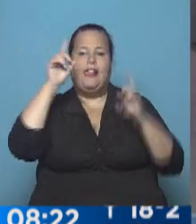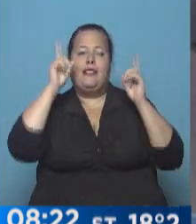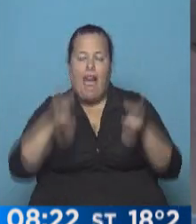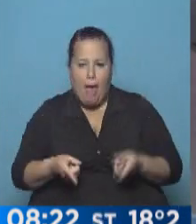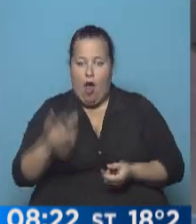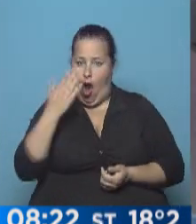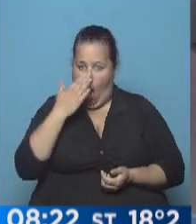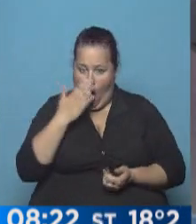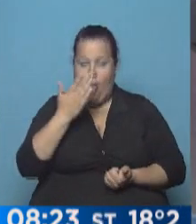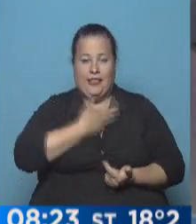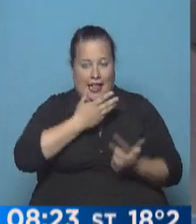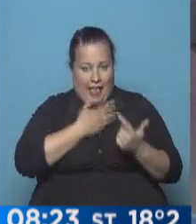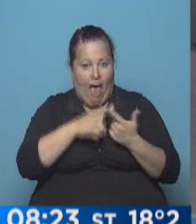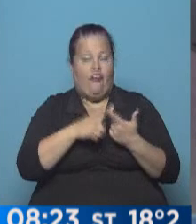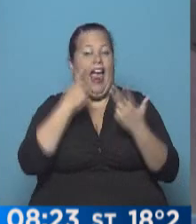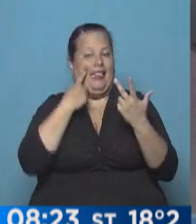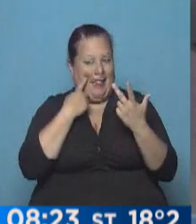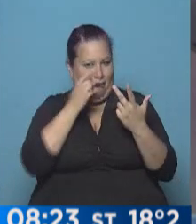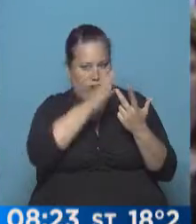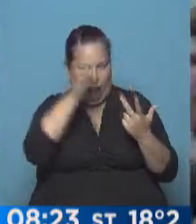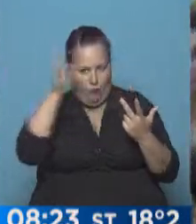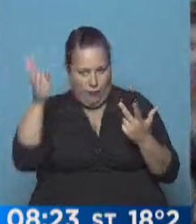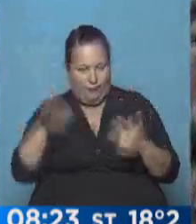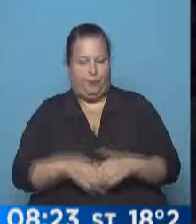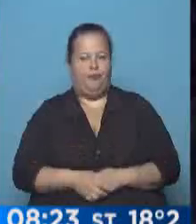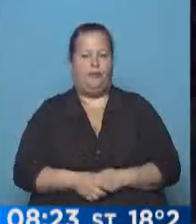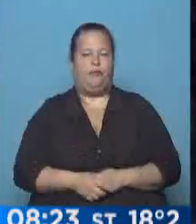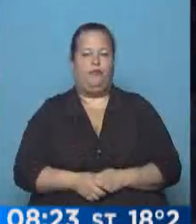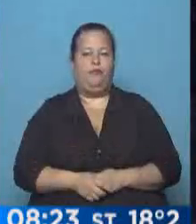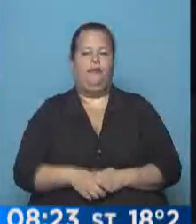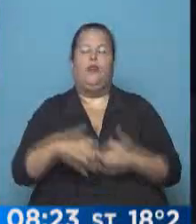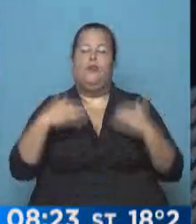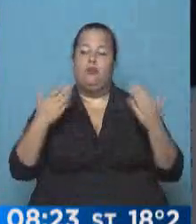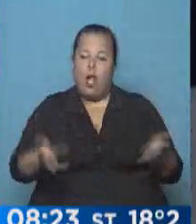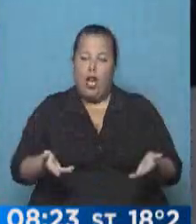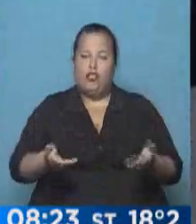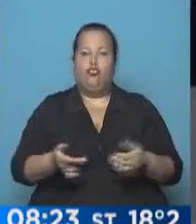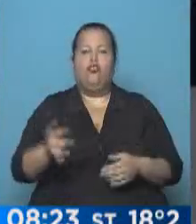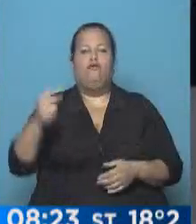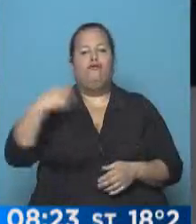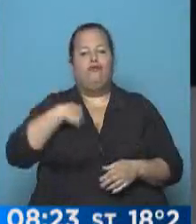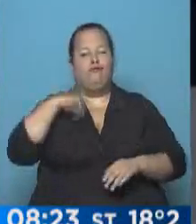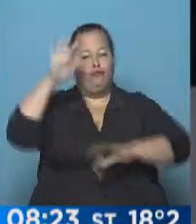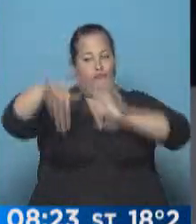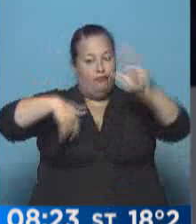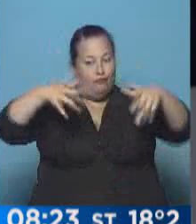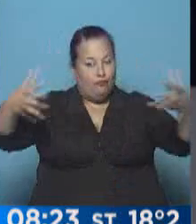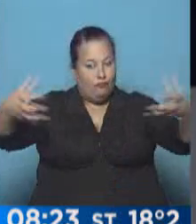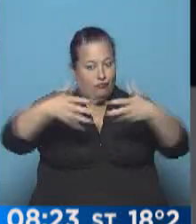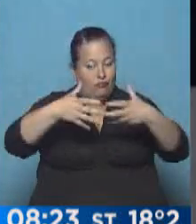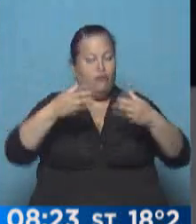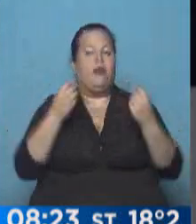Córdoba, Santa Fe y Entre Ríos. ...productividad, por eso yo quiero convocar especialmente,